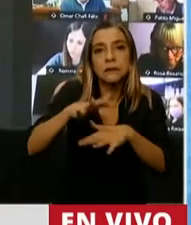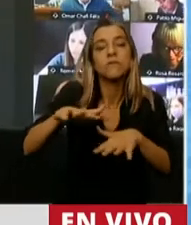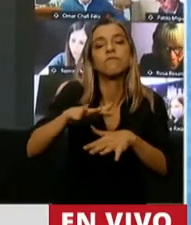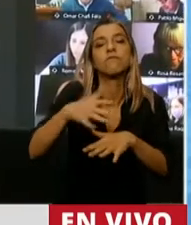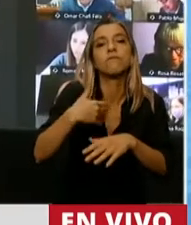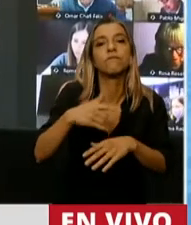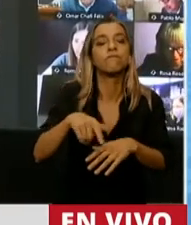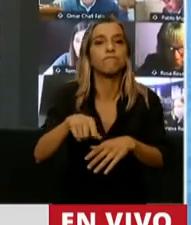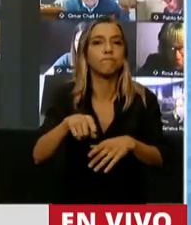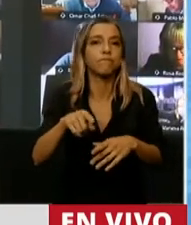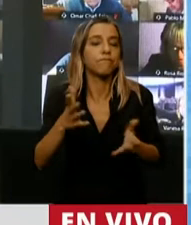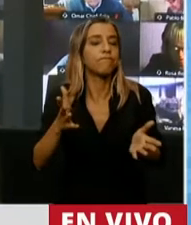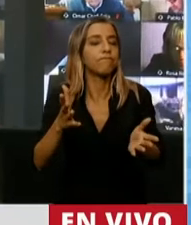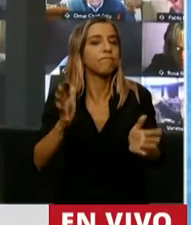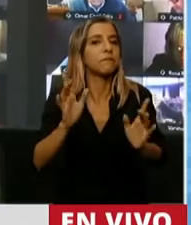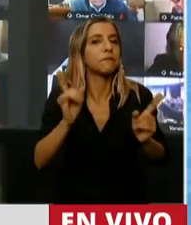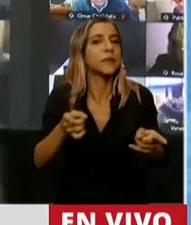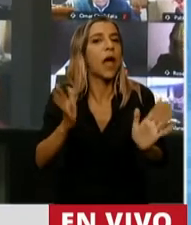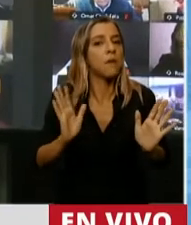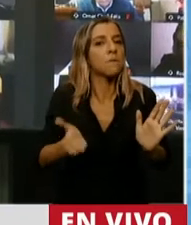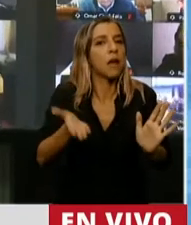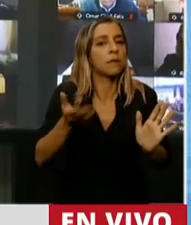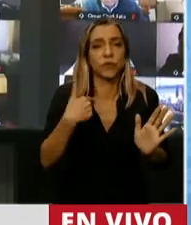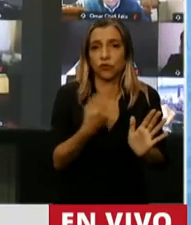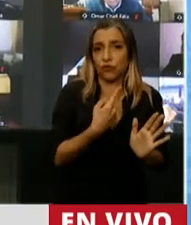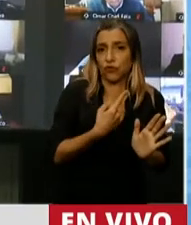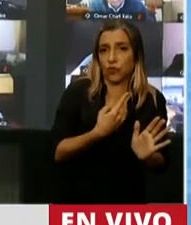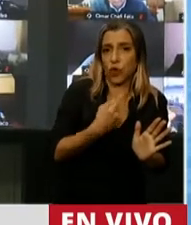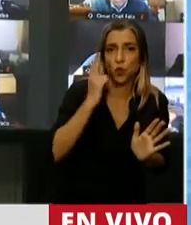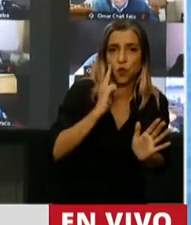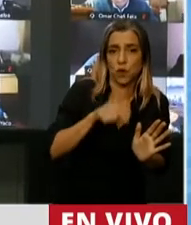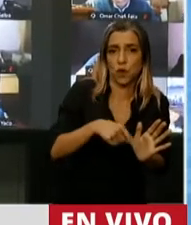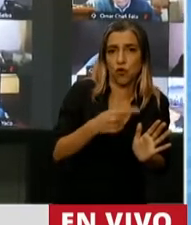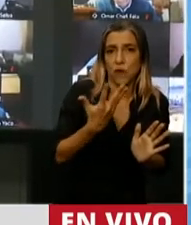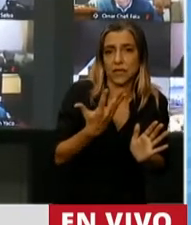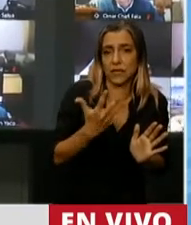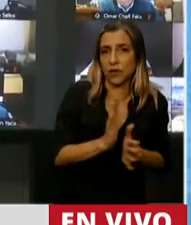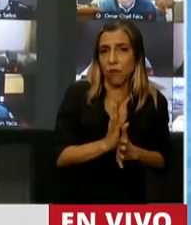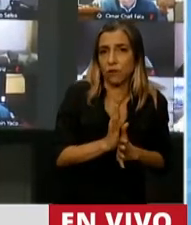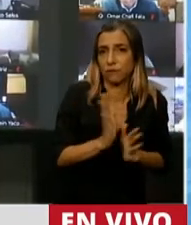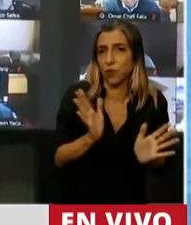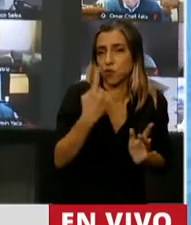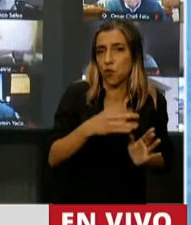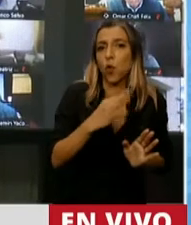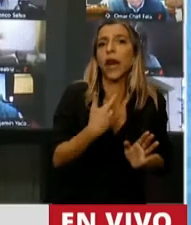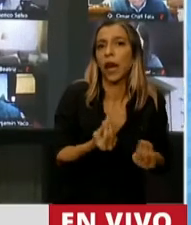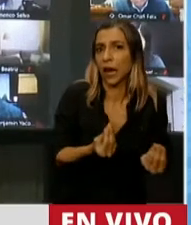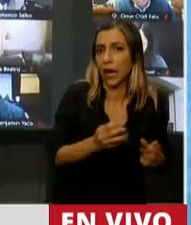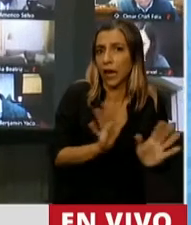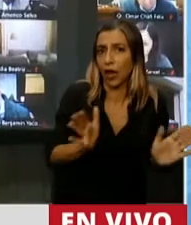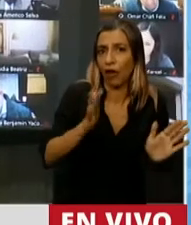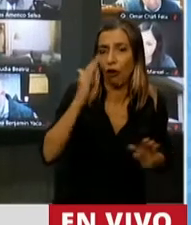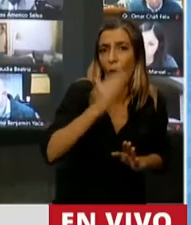PBI. Nosotros estamos en el 9,5%, el único país que está con un solo dígito. El segundo,